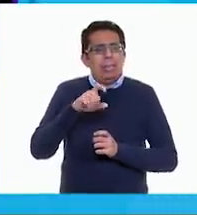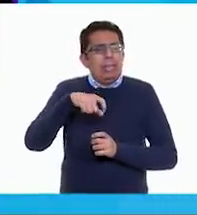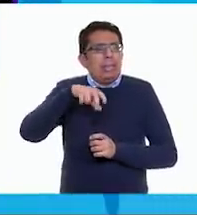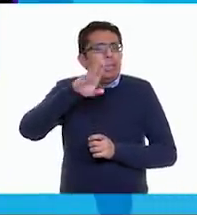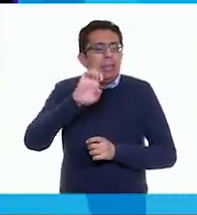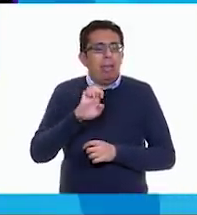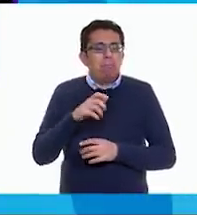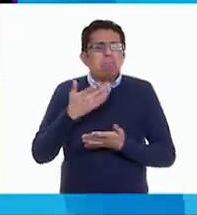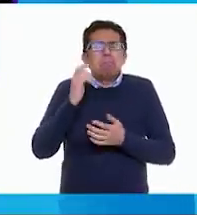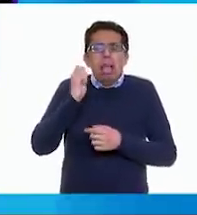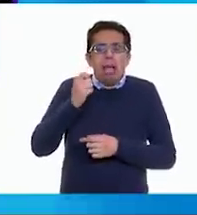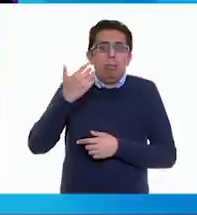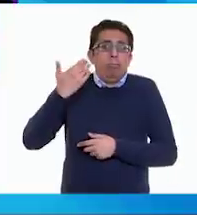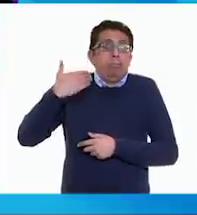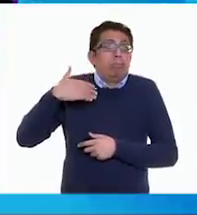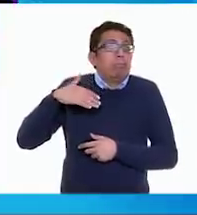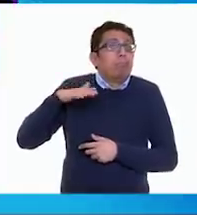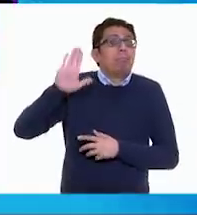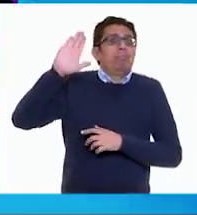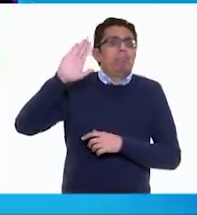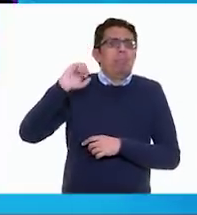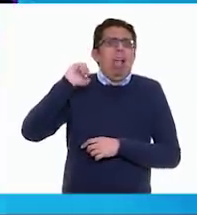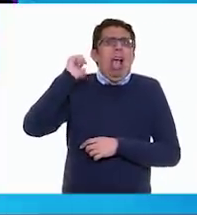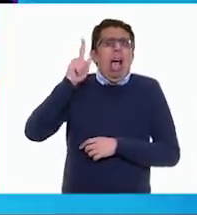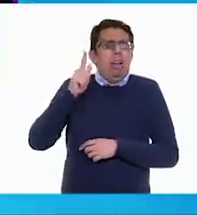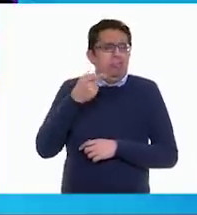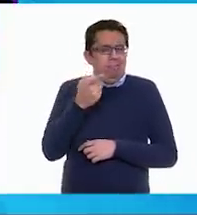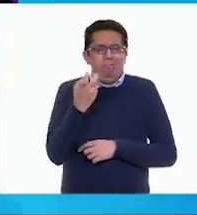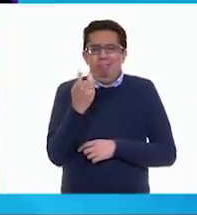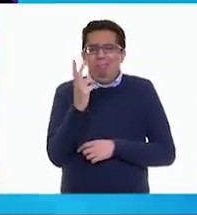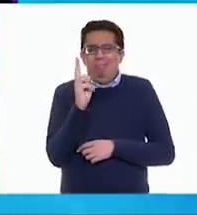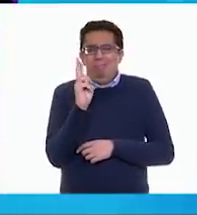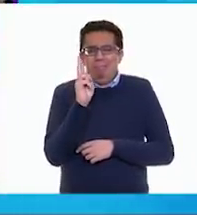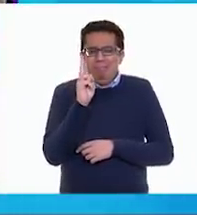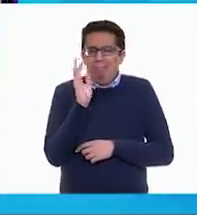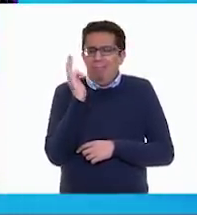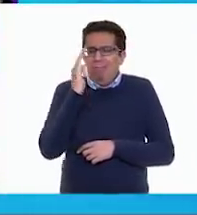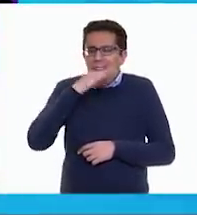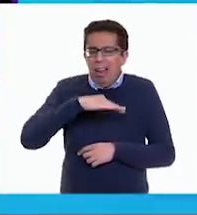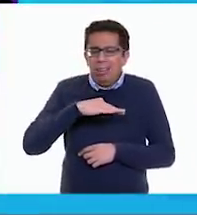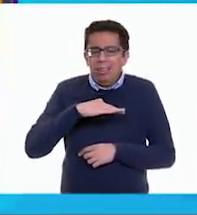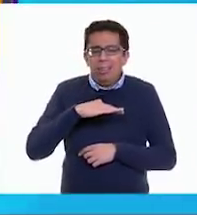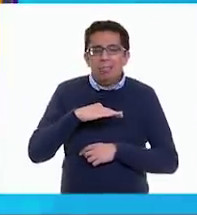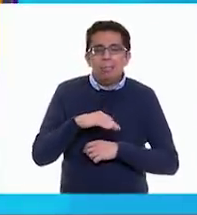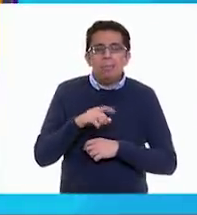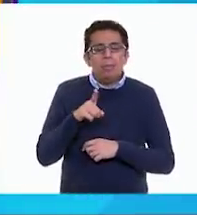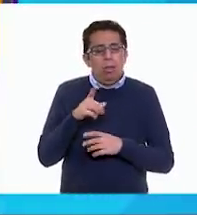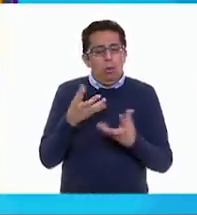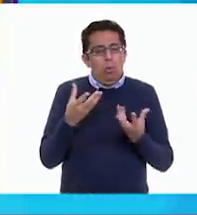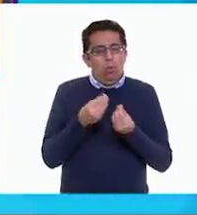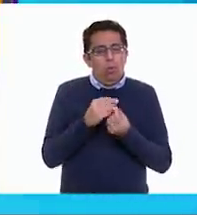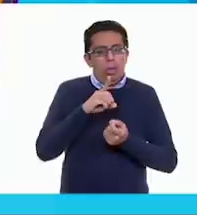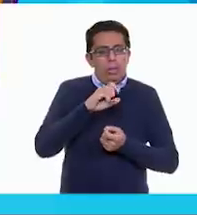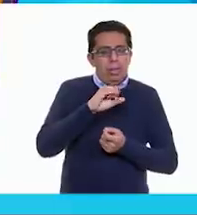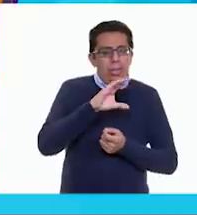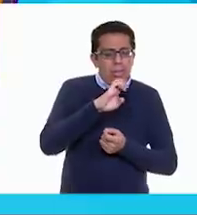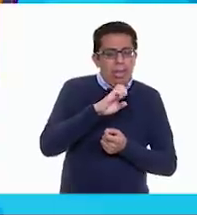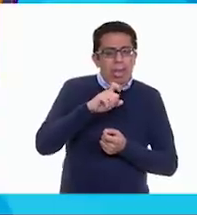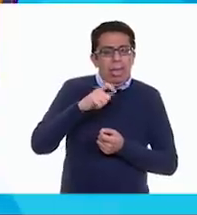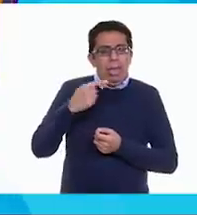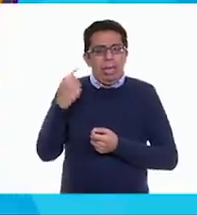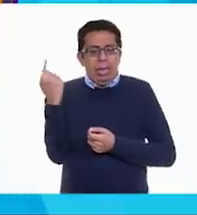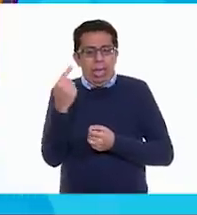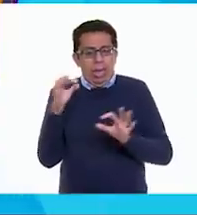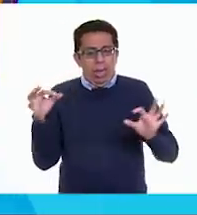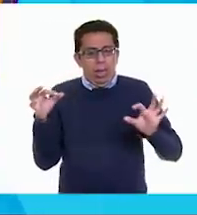Supuestamente. Y la usamos cuando algo nos parece falso. Viene de la unión de las palabras dice y que. Oh, ¿y qué tal la palabra